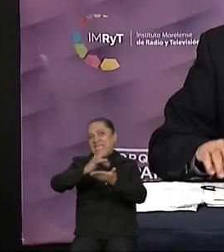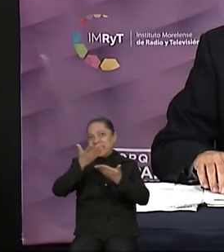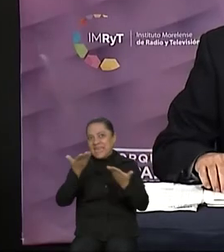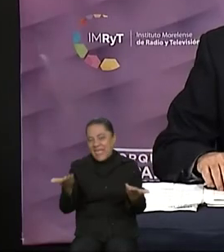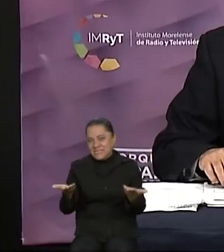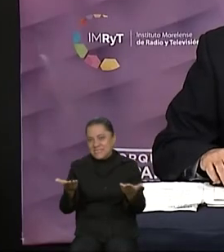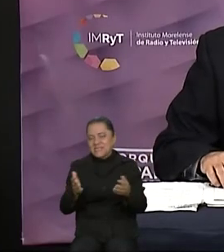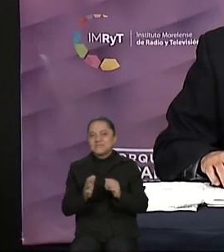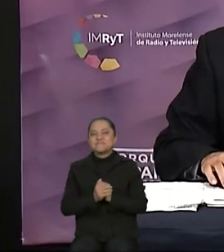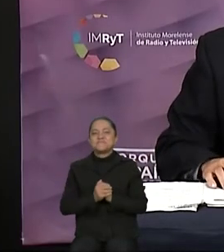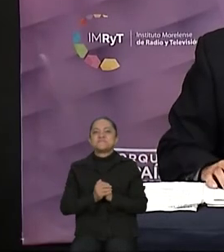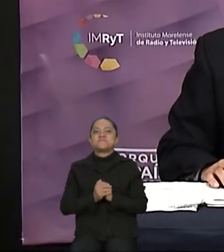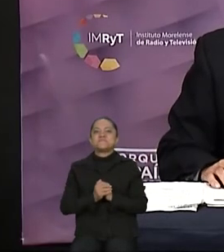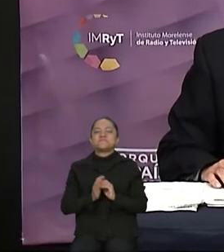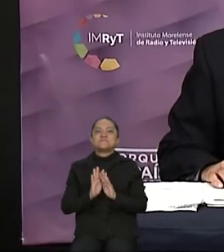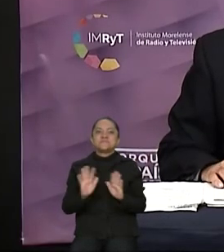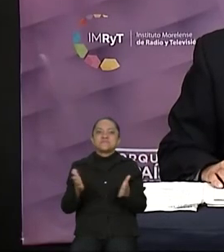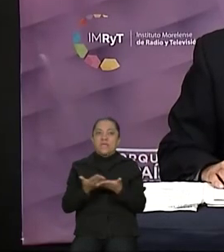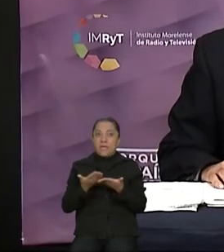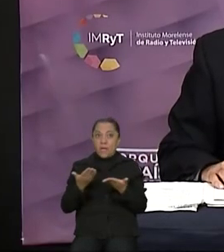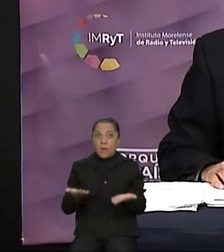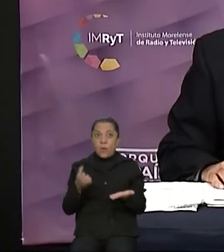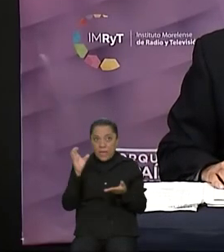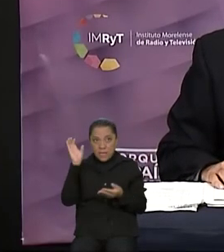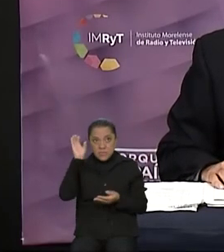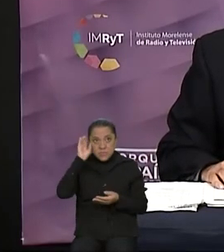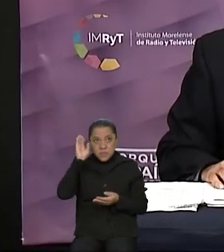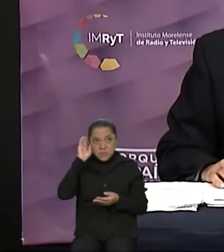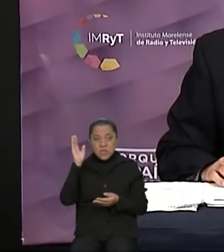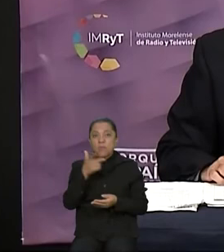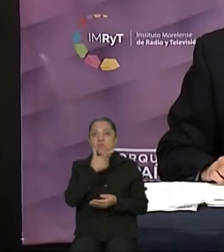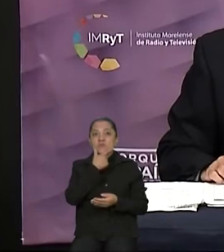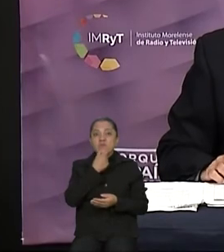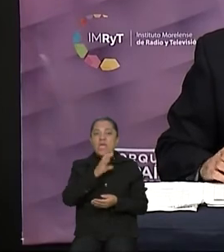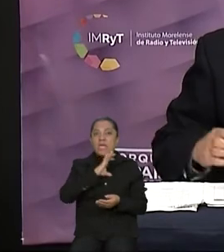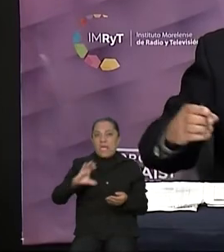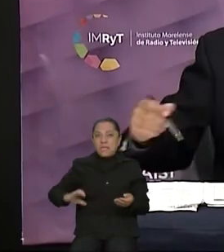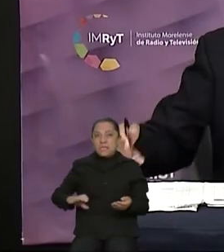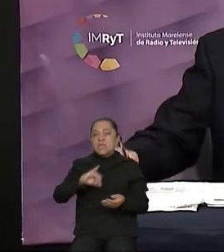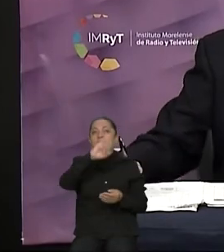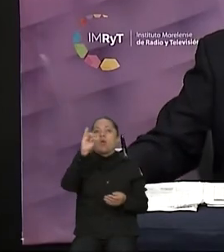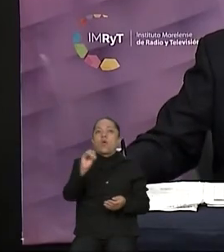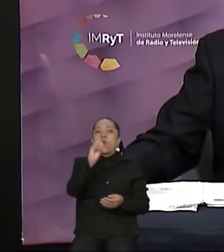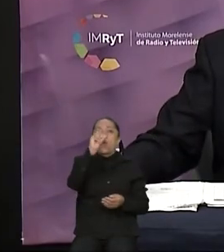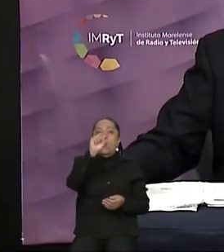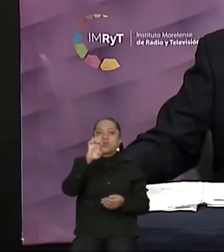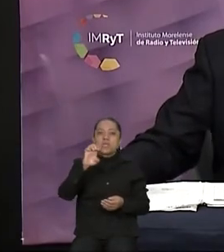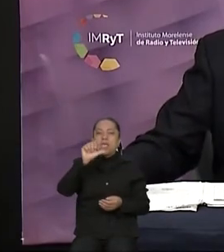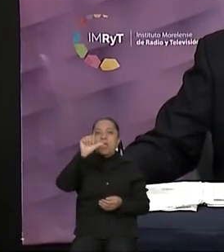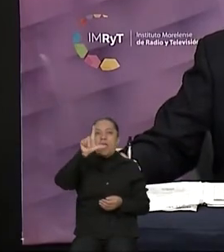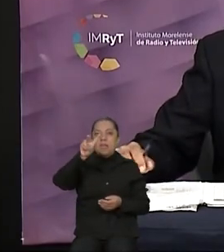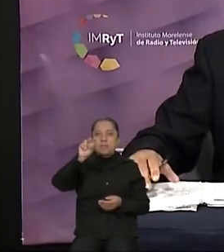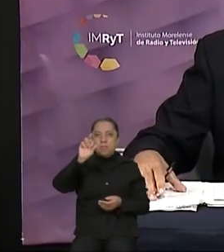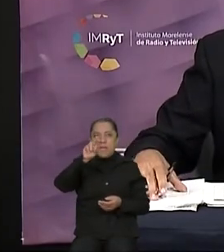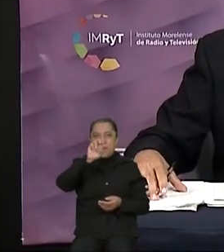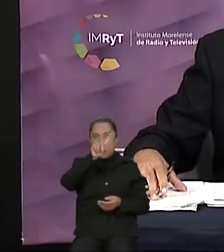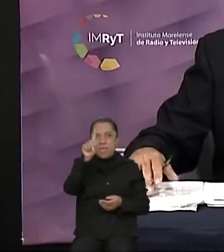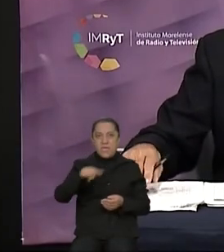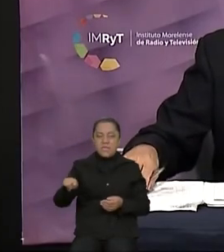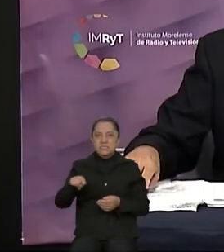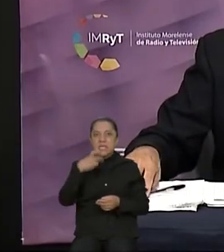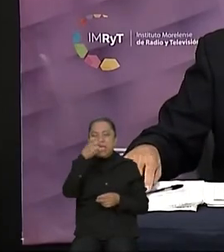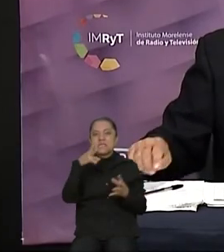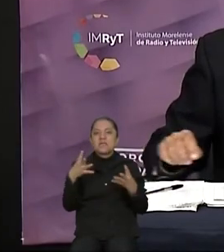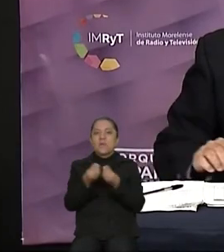es momento de escuchar al candidato José Álvarez y Casa Longoria de la fórmula Movimiento